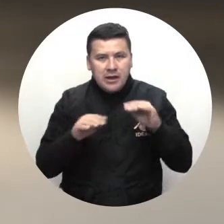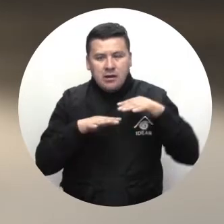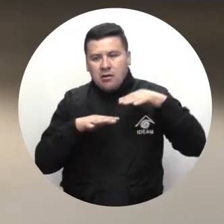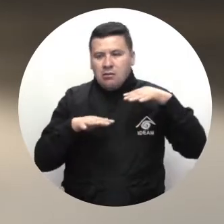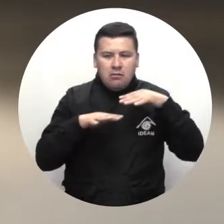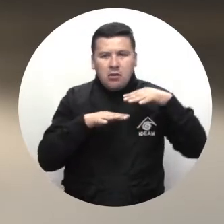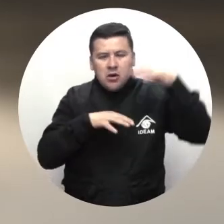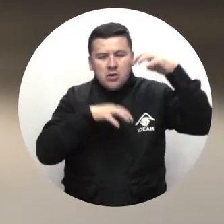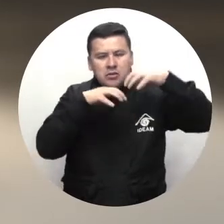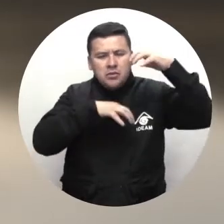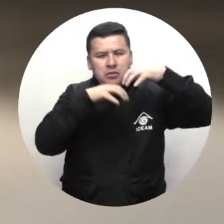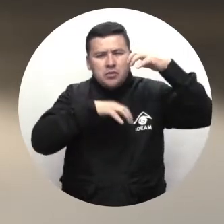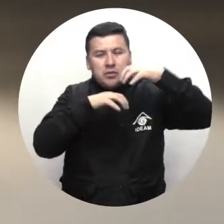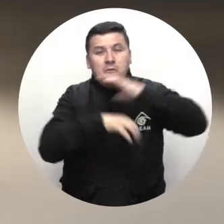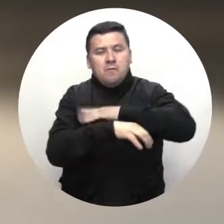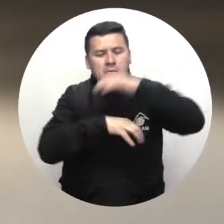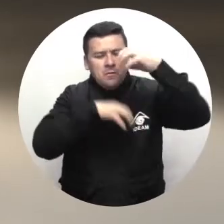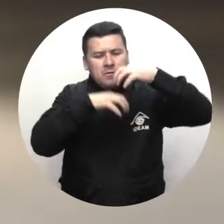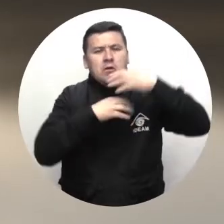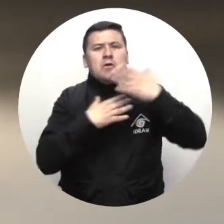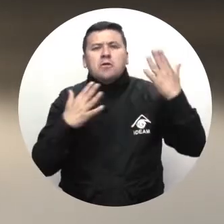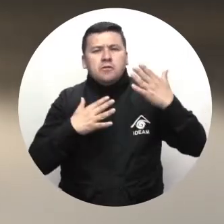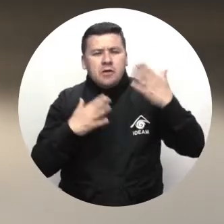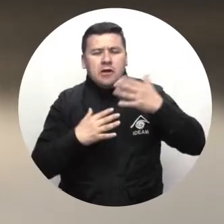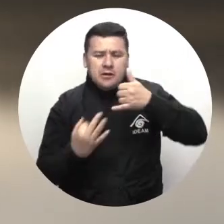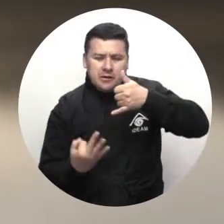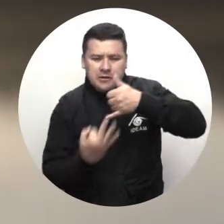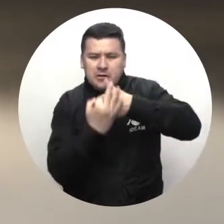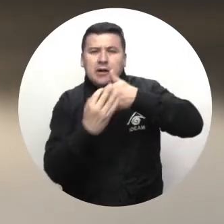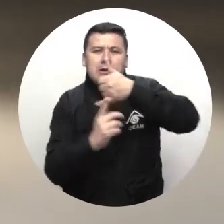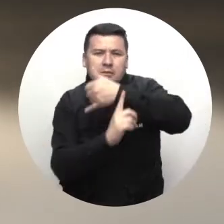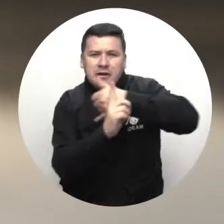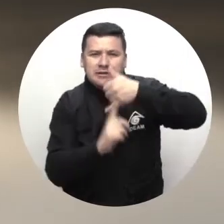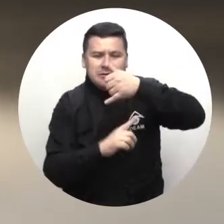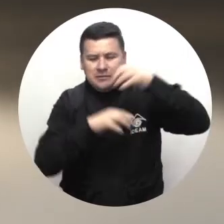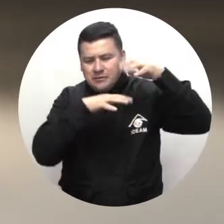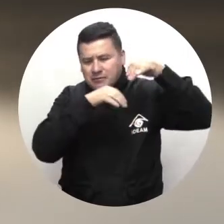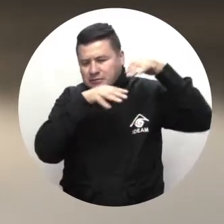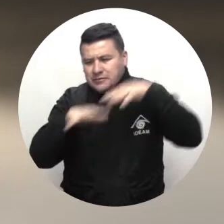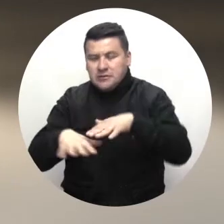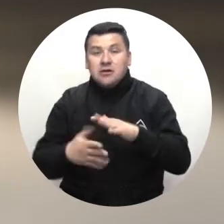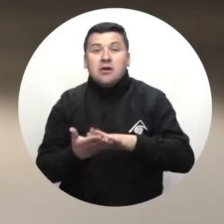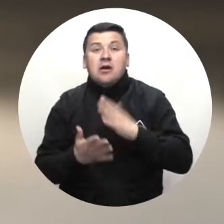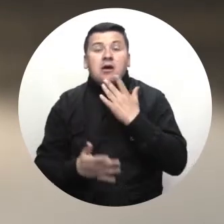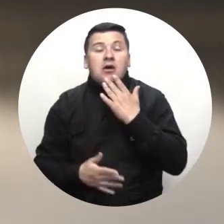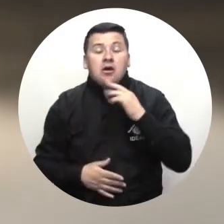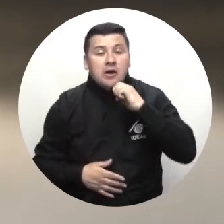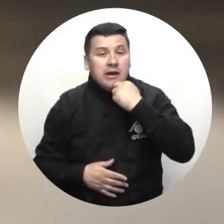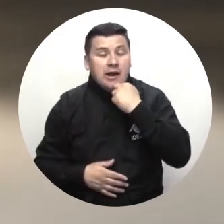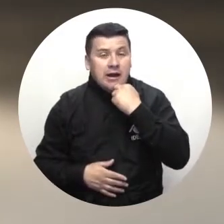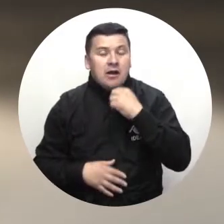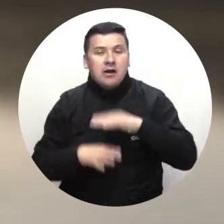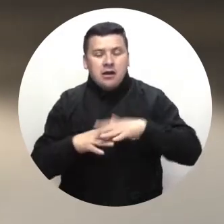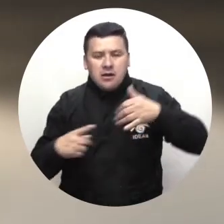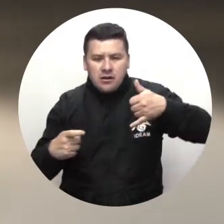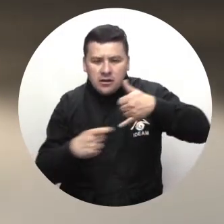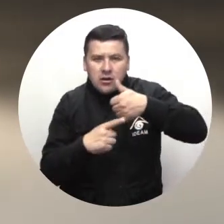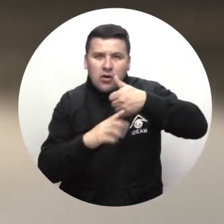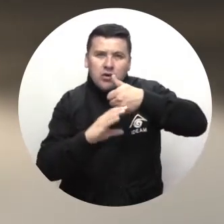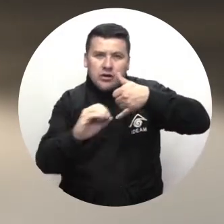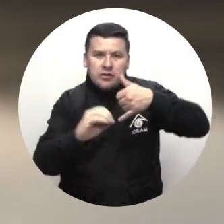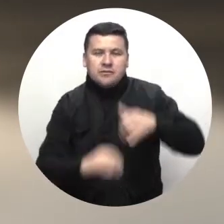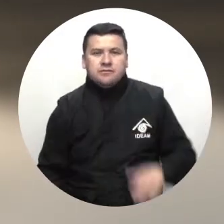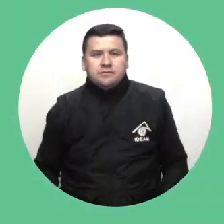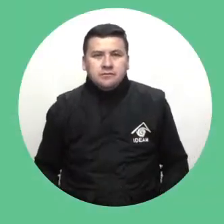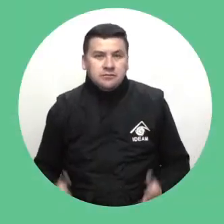deslizamientos de tierra causados por las fuertes lluvias en las regiones Andina y Pacífica. Y alerta naranja en las regiones de la Orinoquía y la